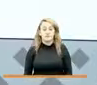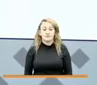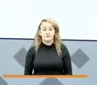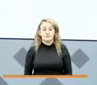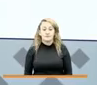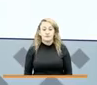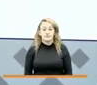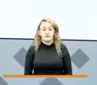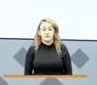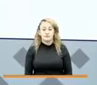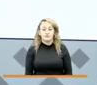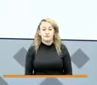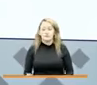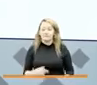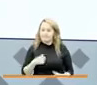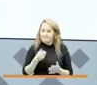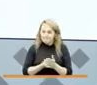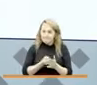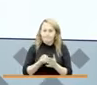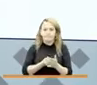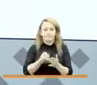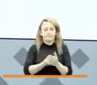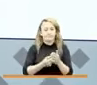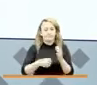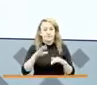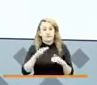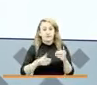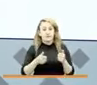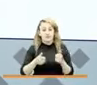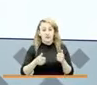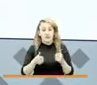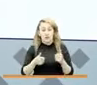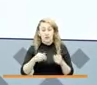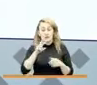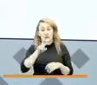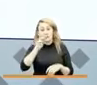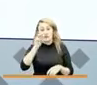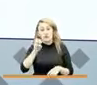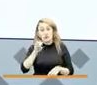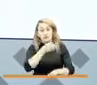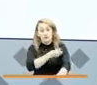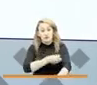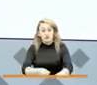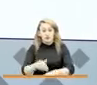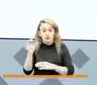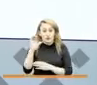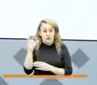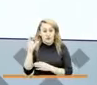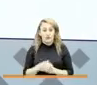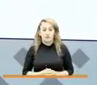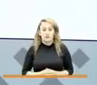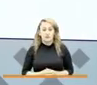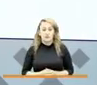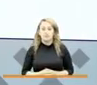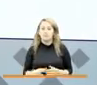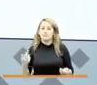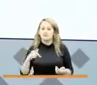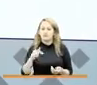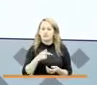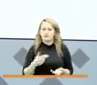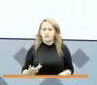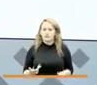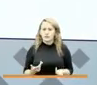Yo insisto muchísimo en haber llegado a 28 millones de colombianos. Nosotros,